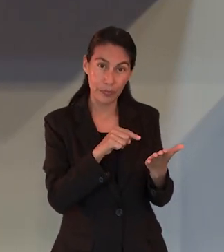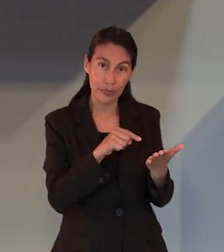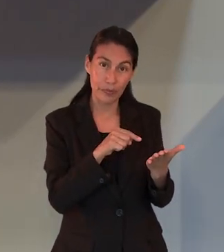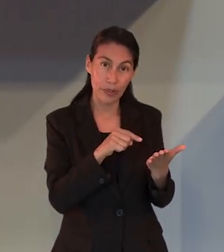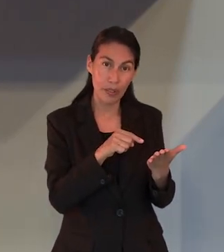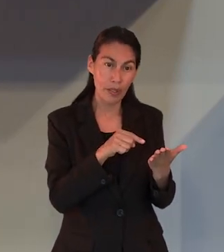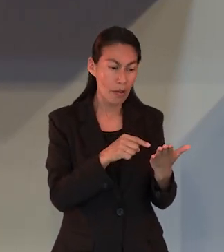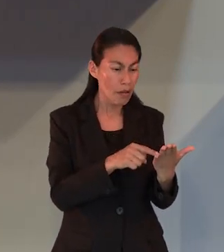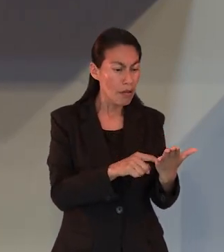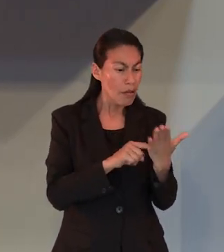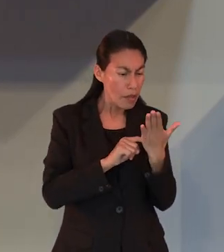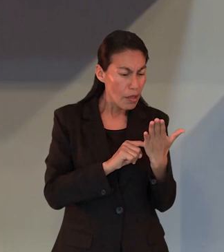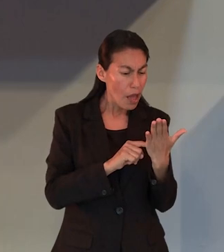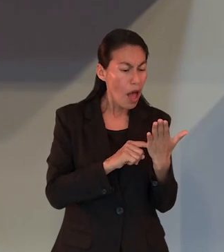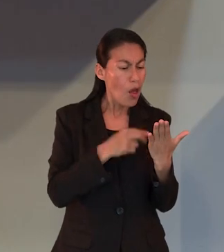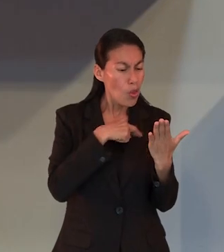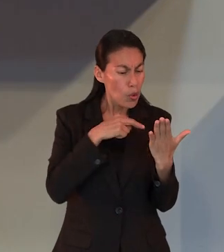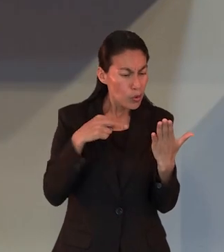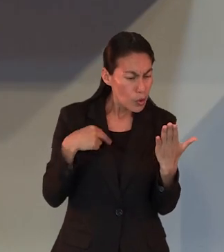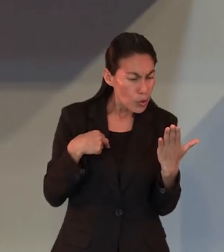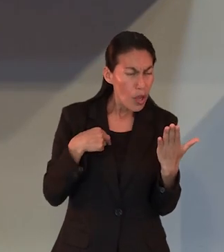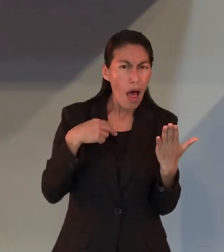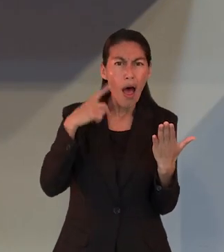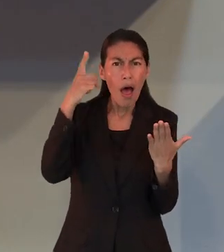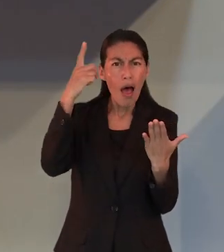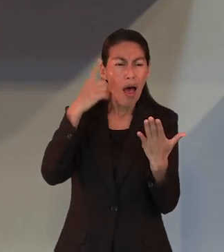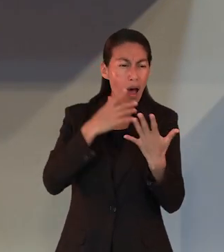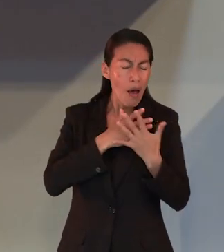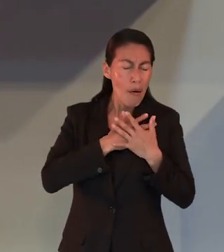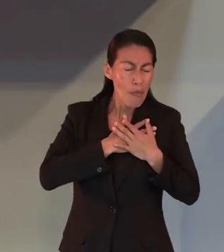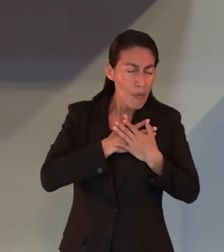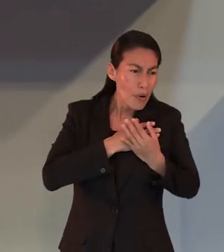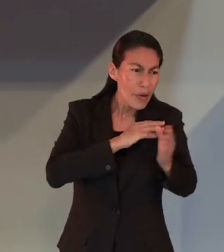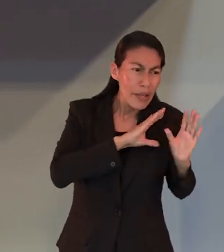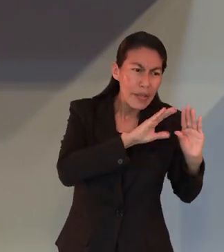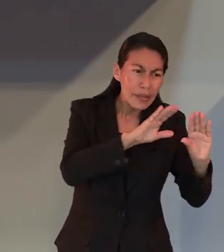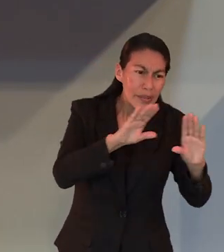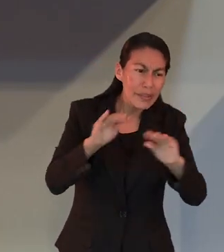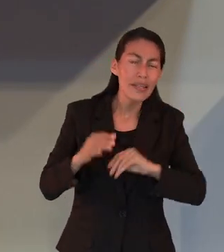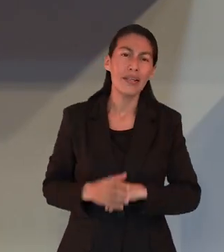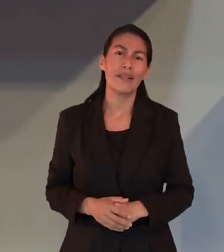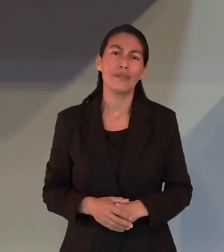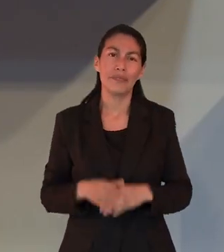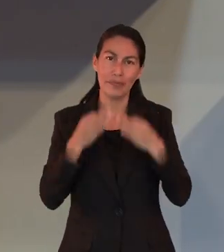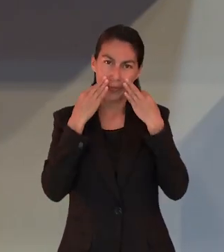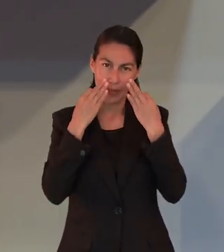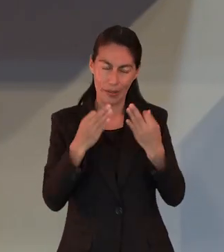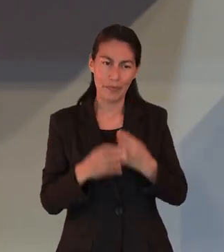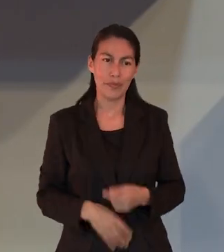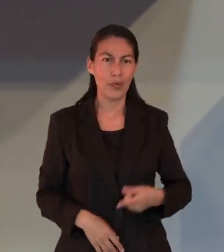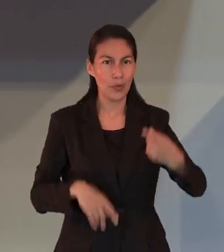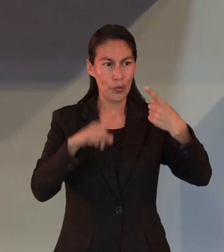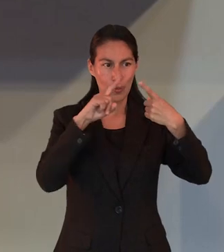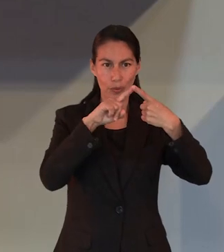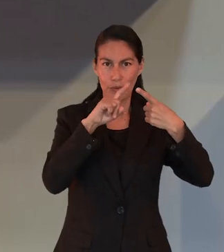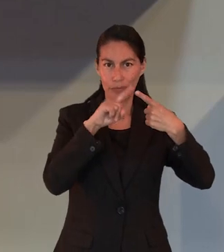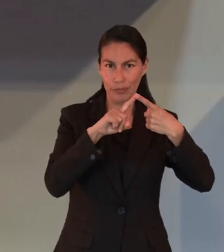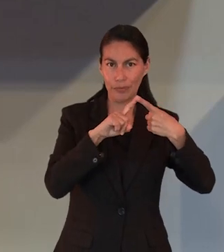practicar este tipo de amor fraternal, implica varias cosas. Número uno,